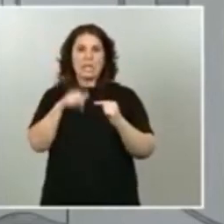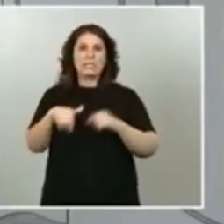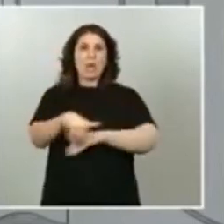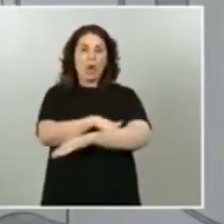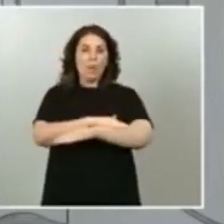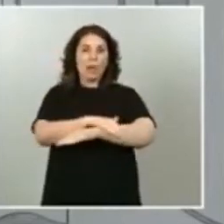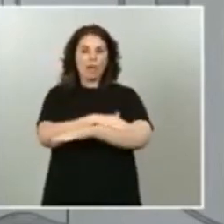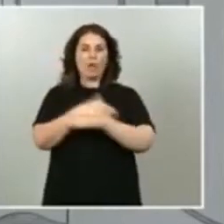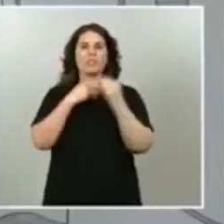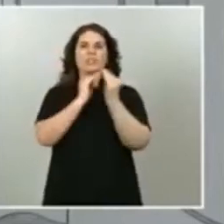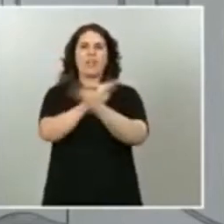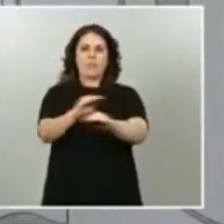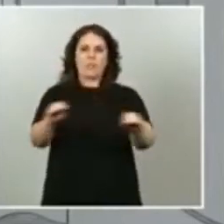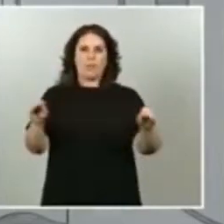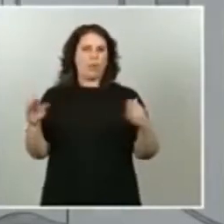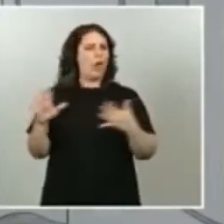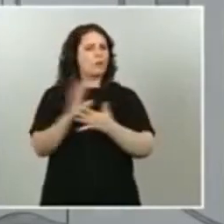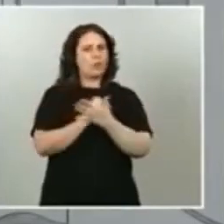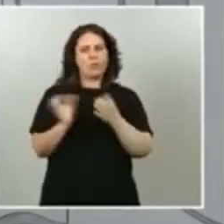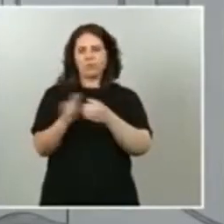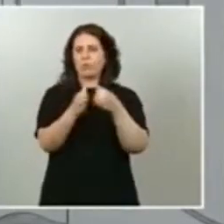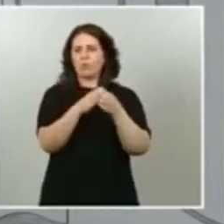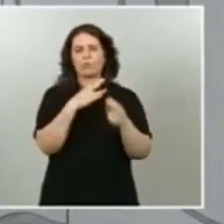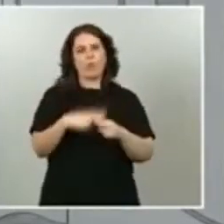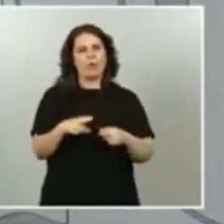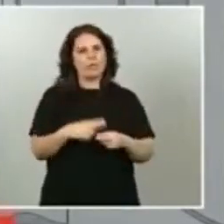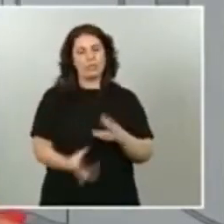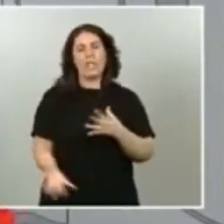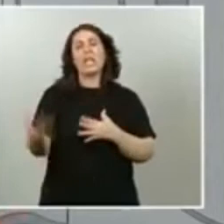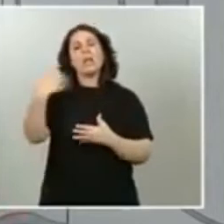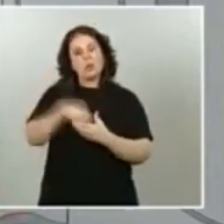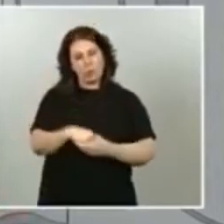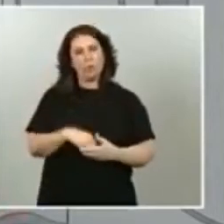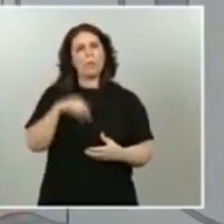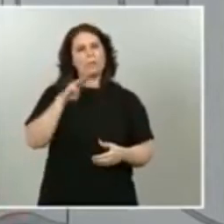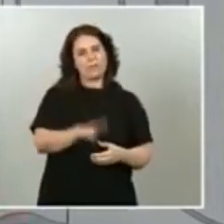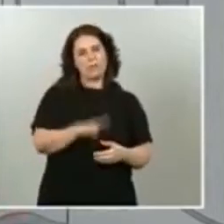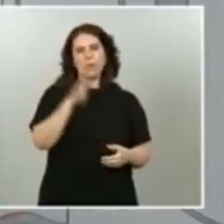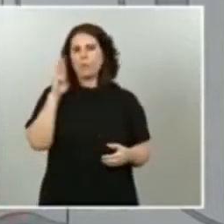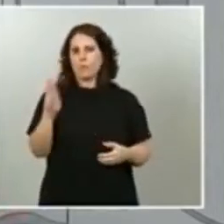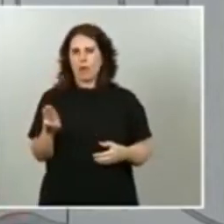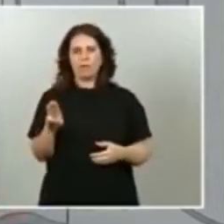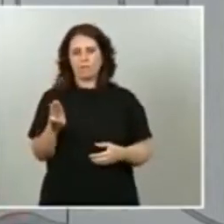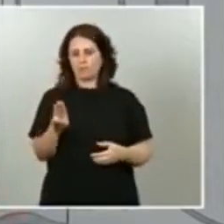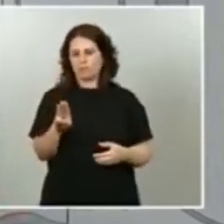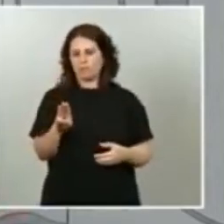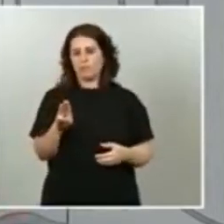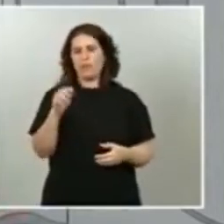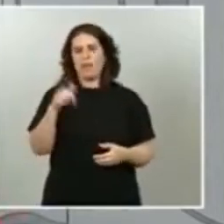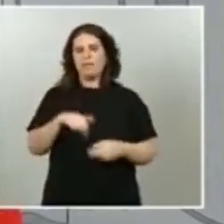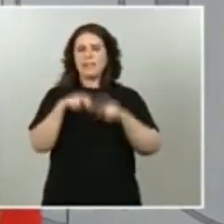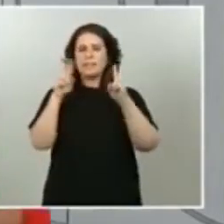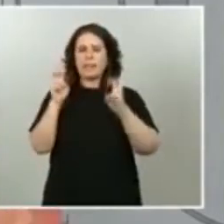a todas las formaciones políticas incluido el Partido Popular. Esto no se trata de que uno